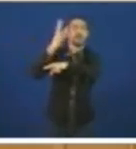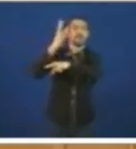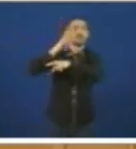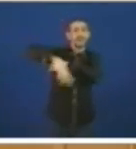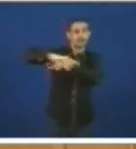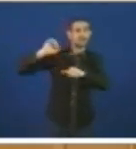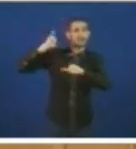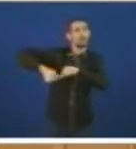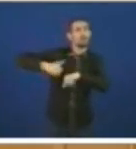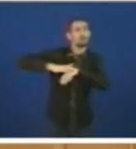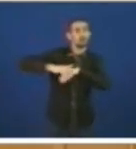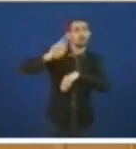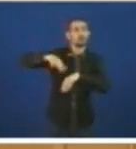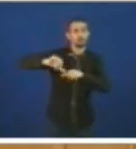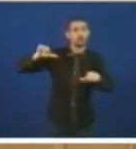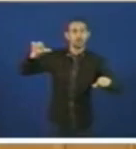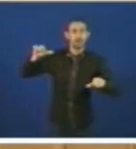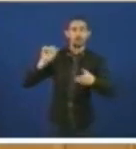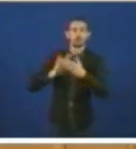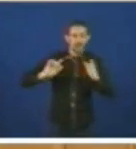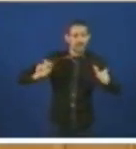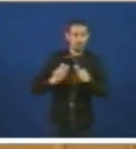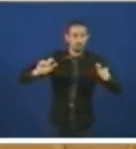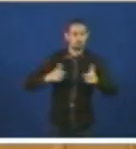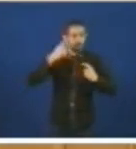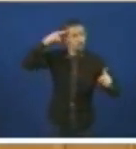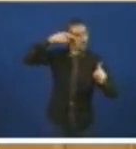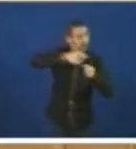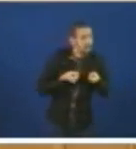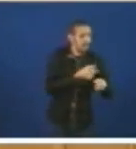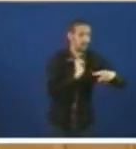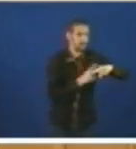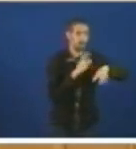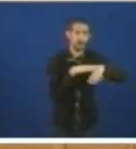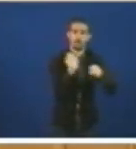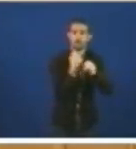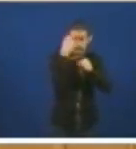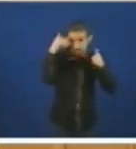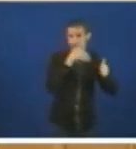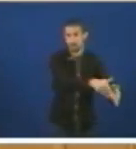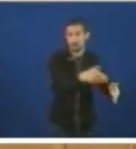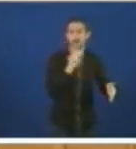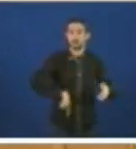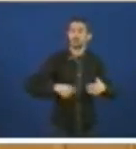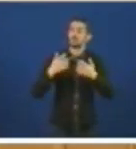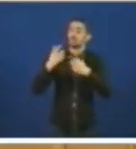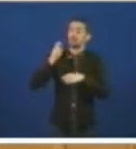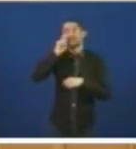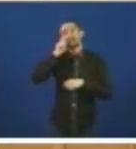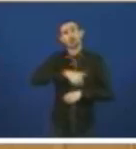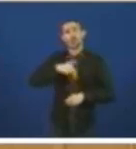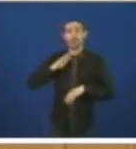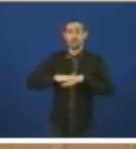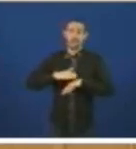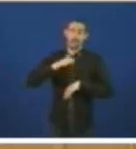dos meses tuvimos todas estas reuniones para traballar a este respecto eu trasladei ao secretario general de Industria e tamén ao